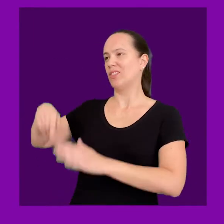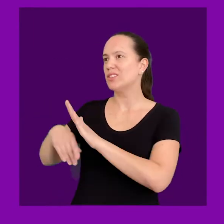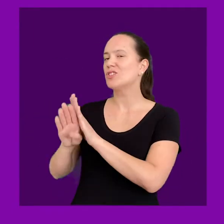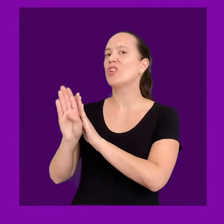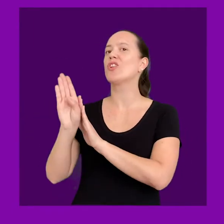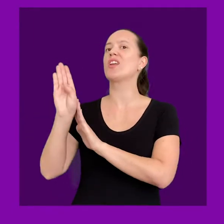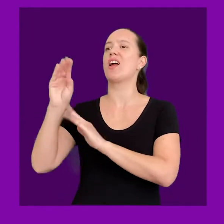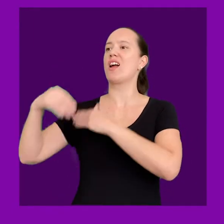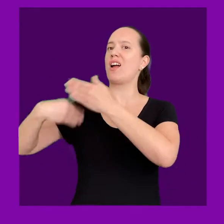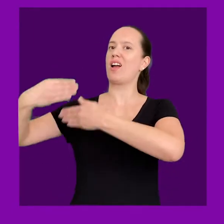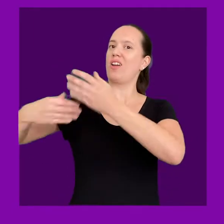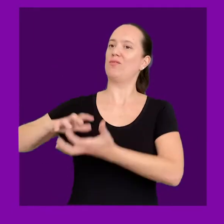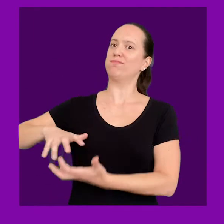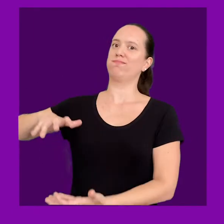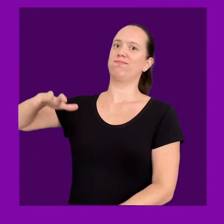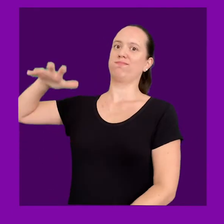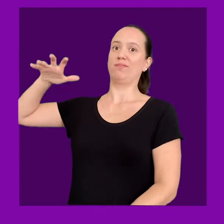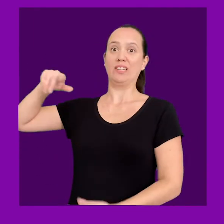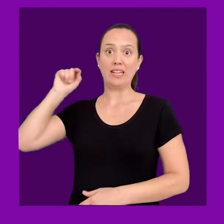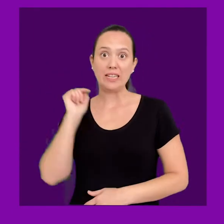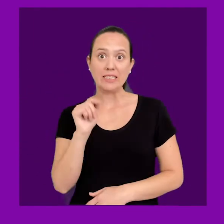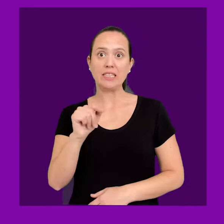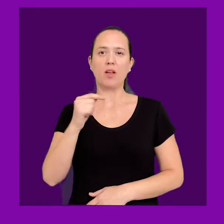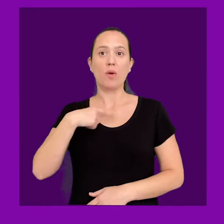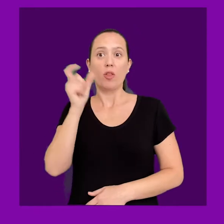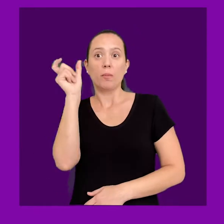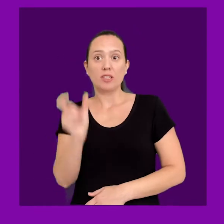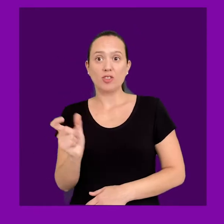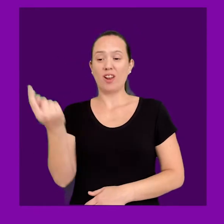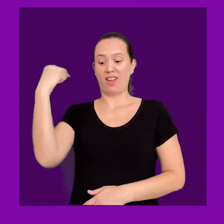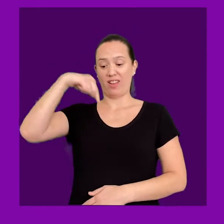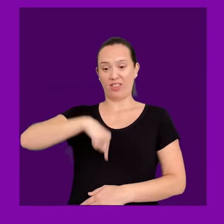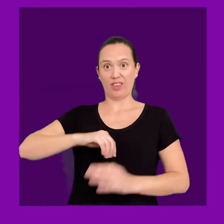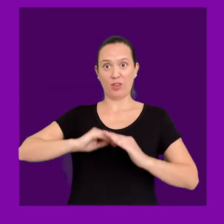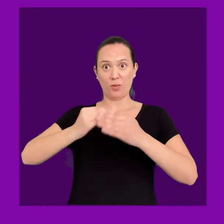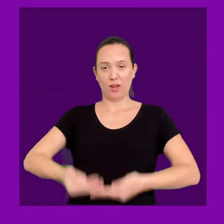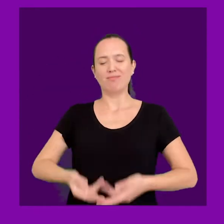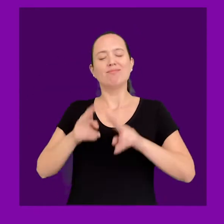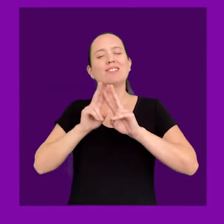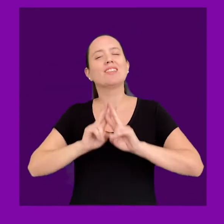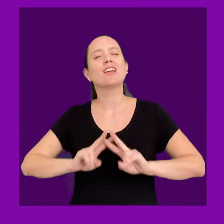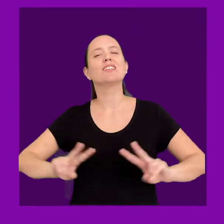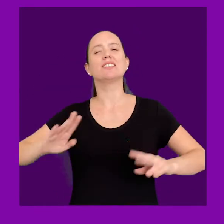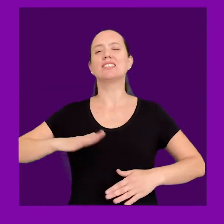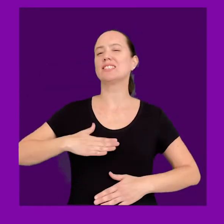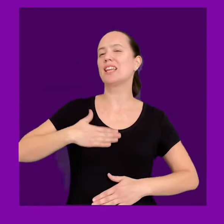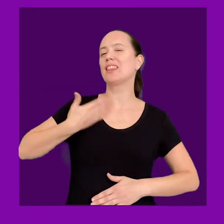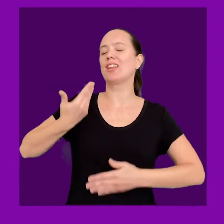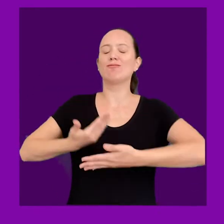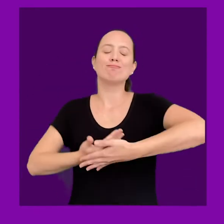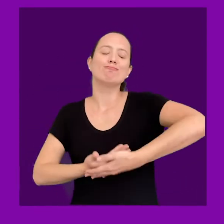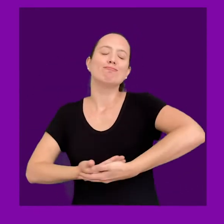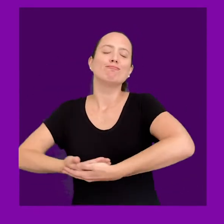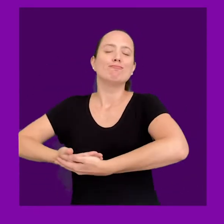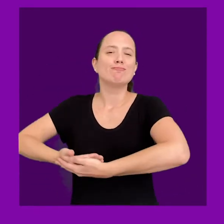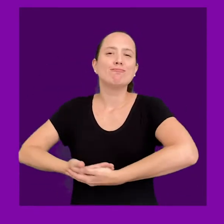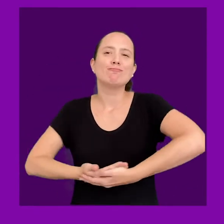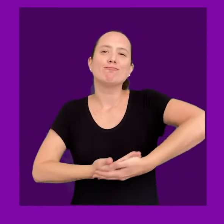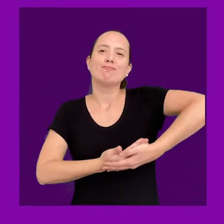creciendo, nuestro esquema corporal se va desarrollando. Por ello, cuando una persona se coloca en posición fetal, se tranquiliza